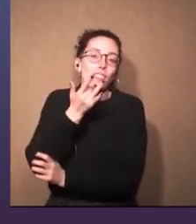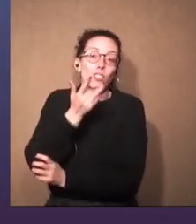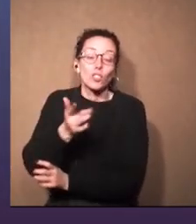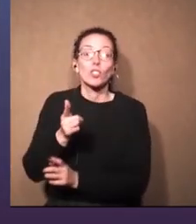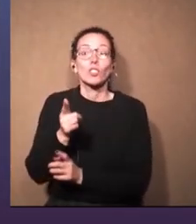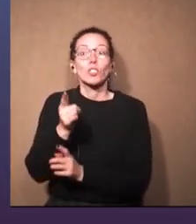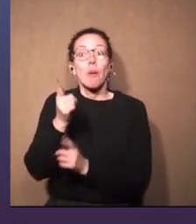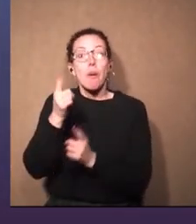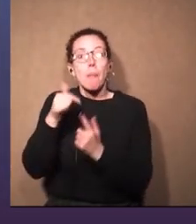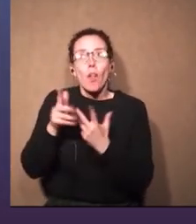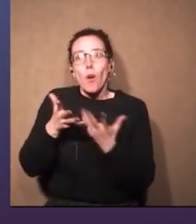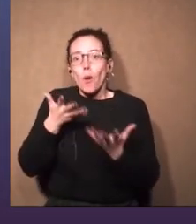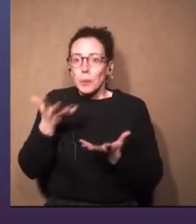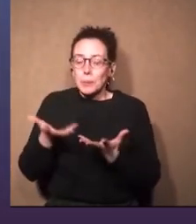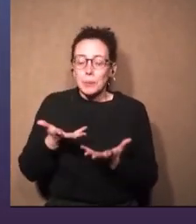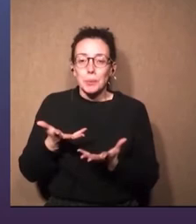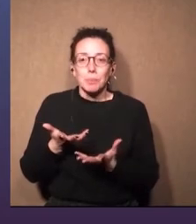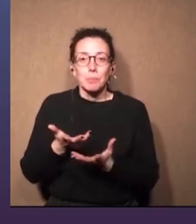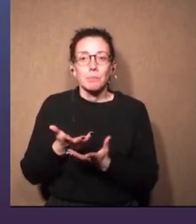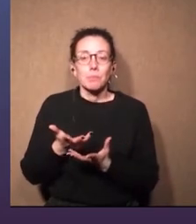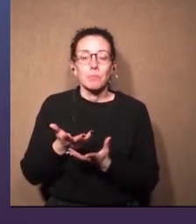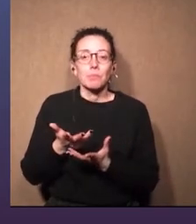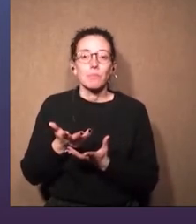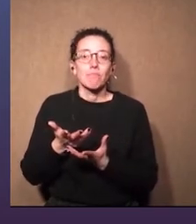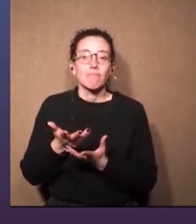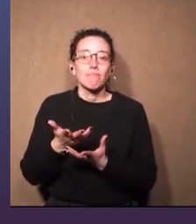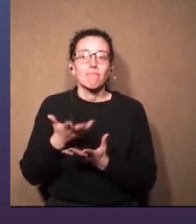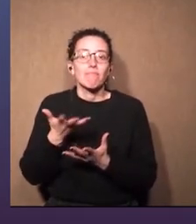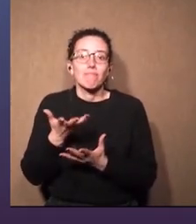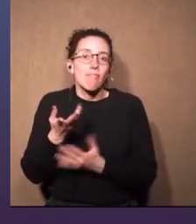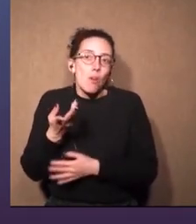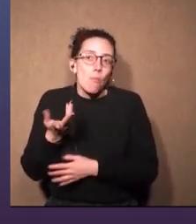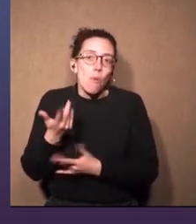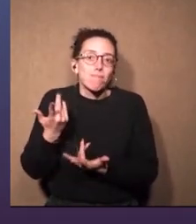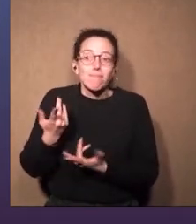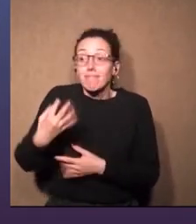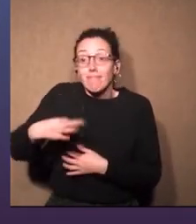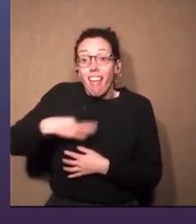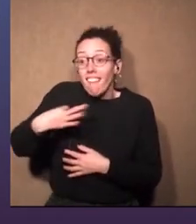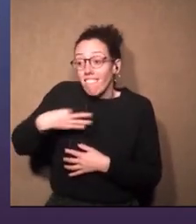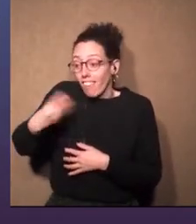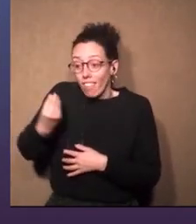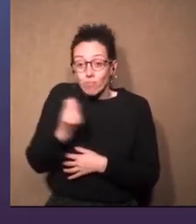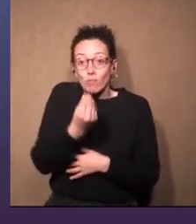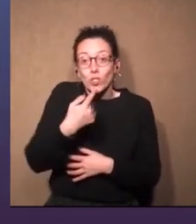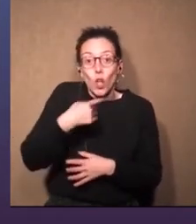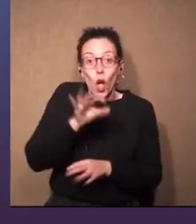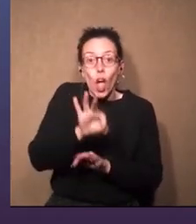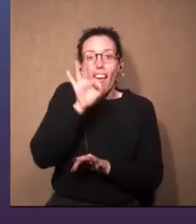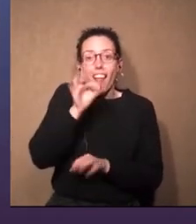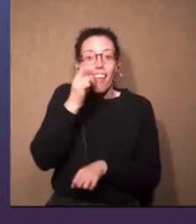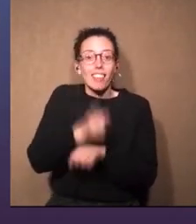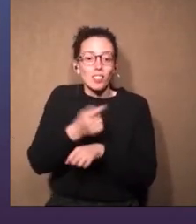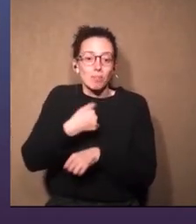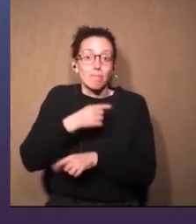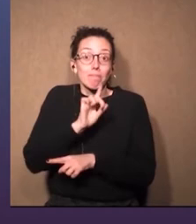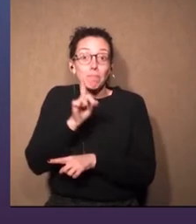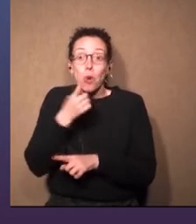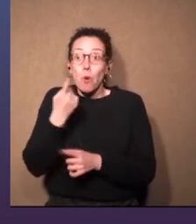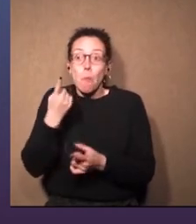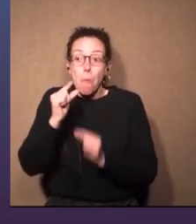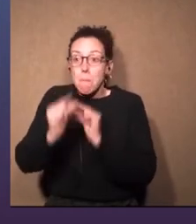Pero fue como, la vida me puso acá, yo no lo elegí,